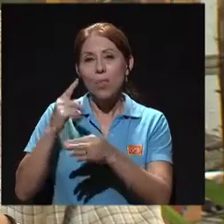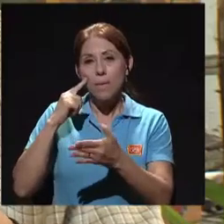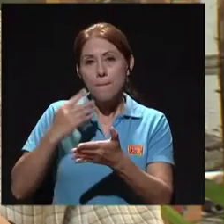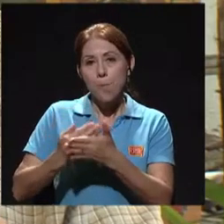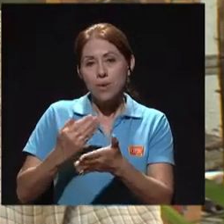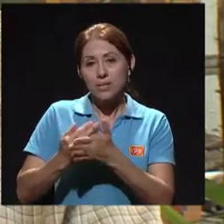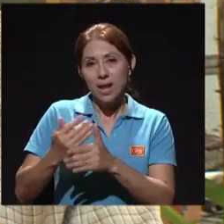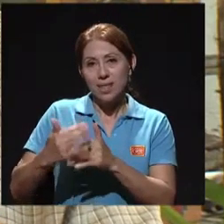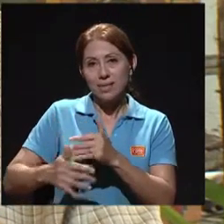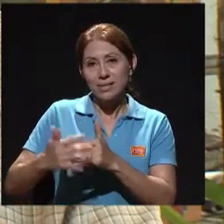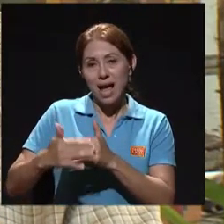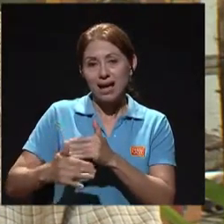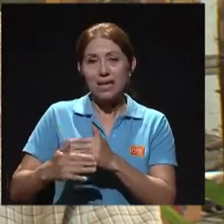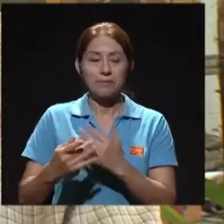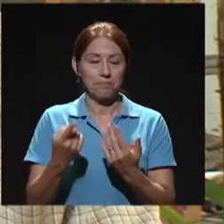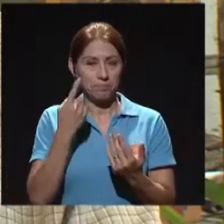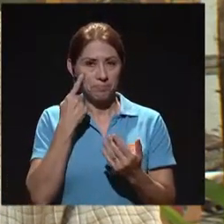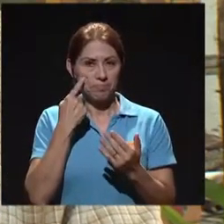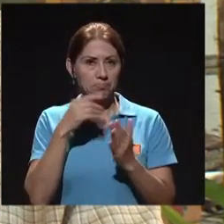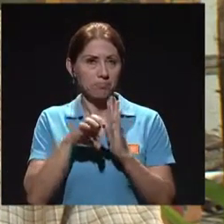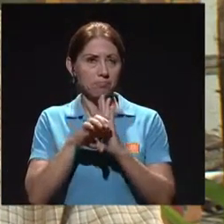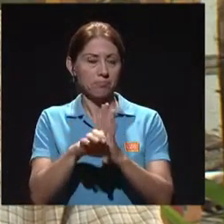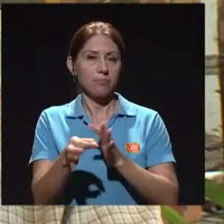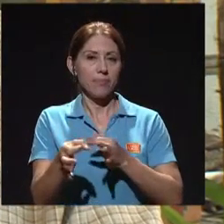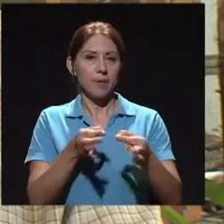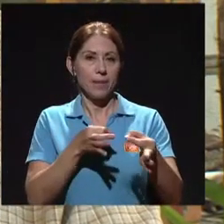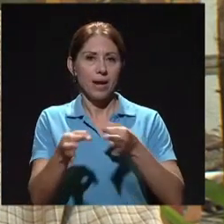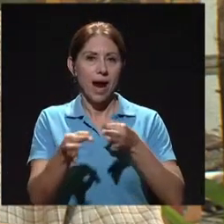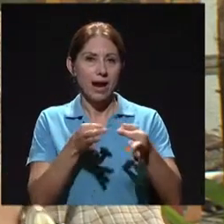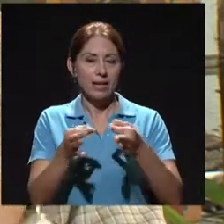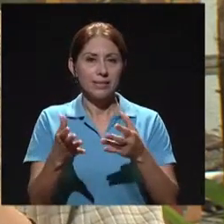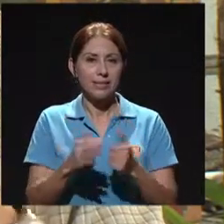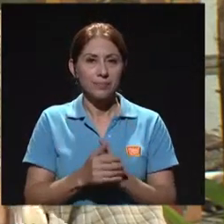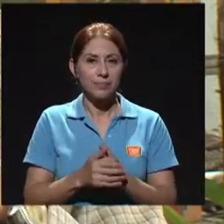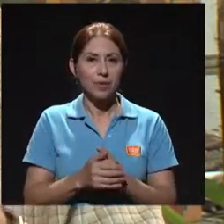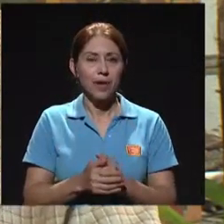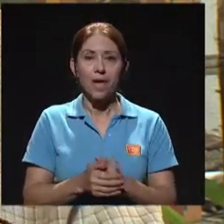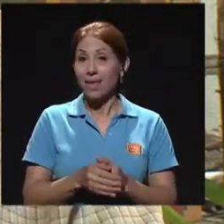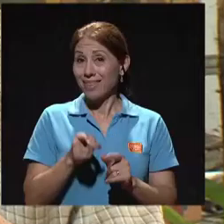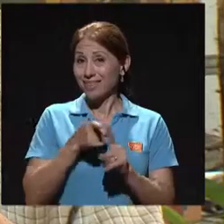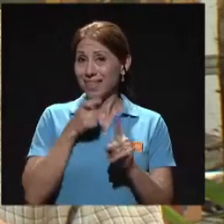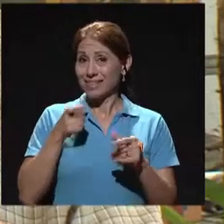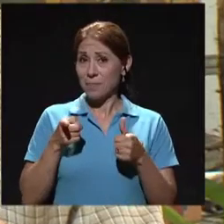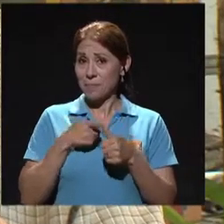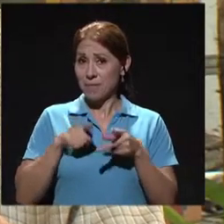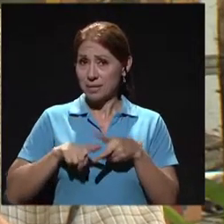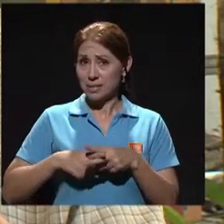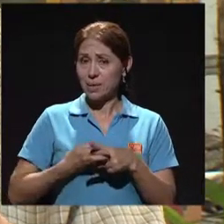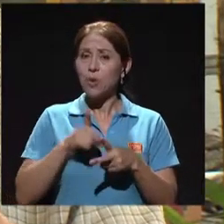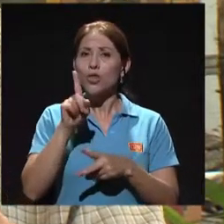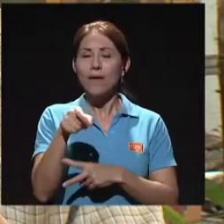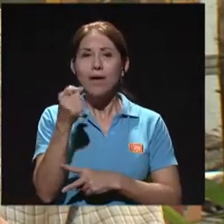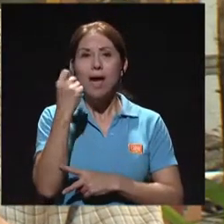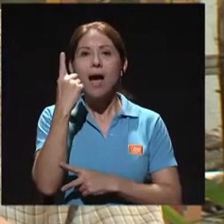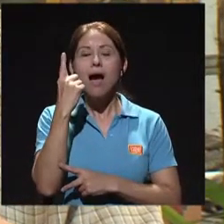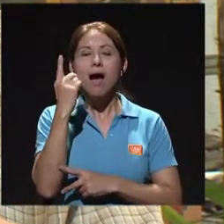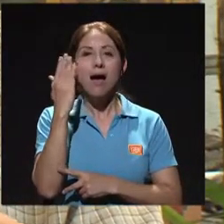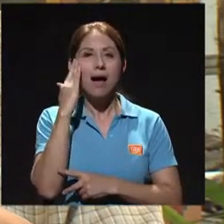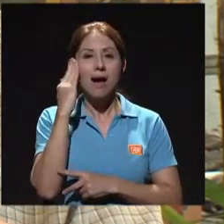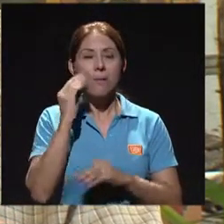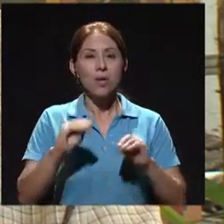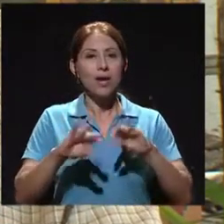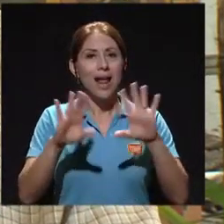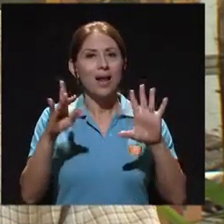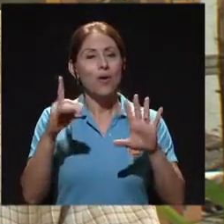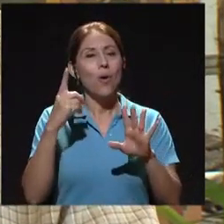Entonces, digamos, ¿cómo explicarles? Eso uno lo tiene que ser muy claro desde el principio, para evitarle